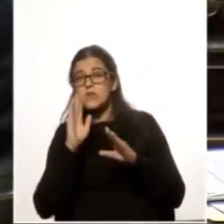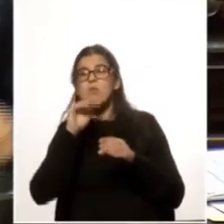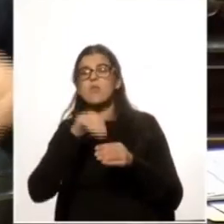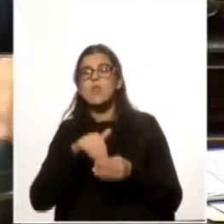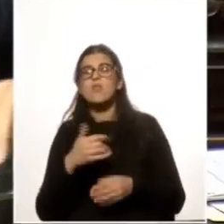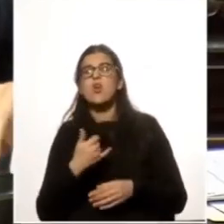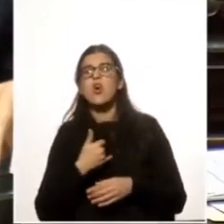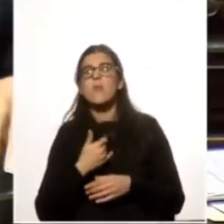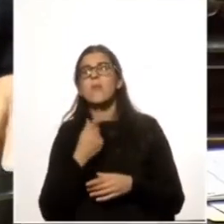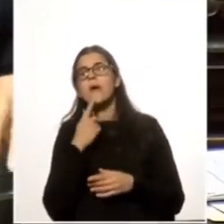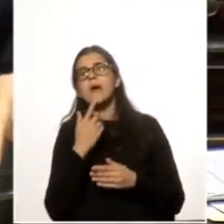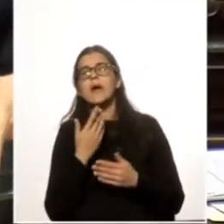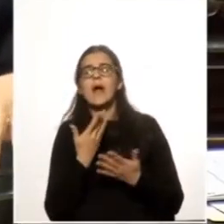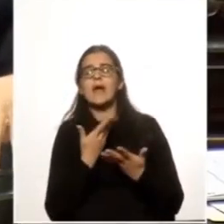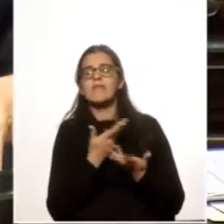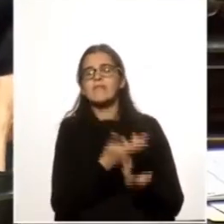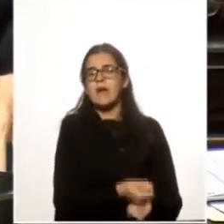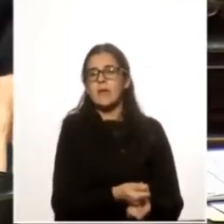como de favor